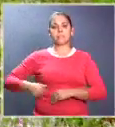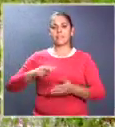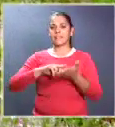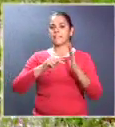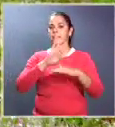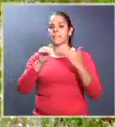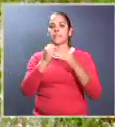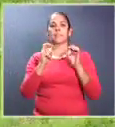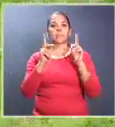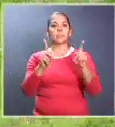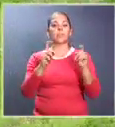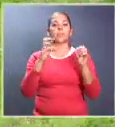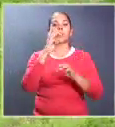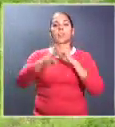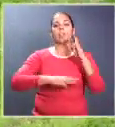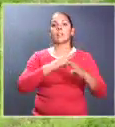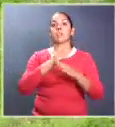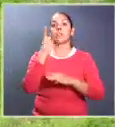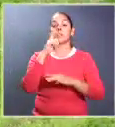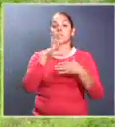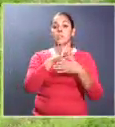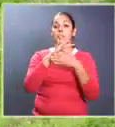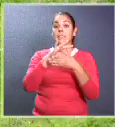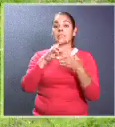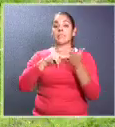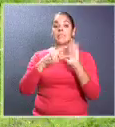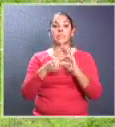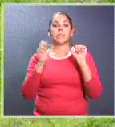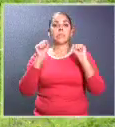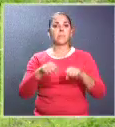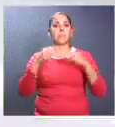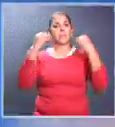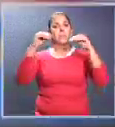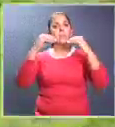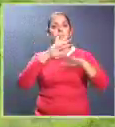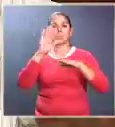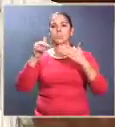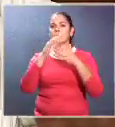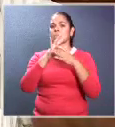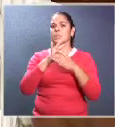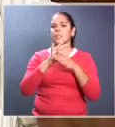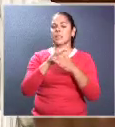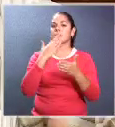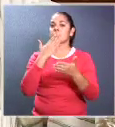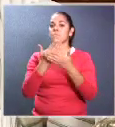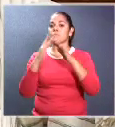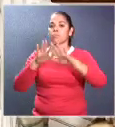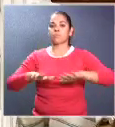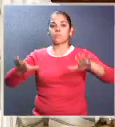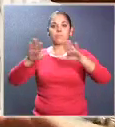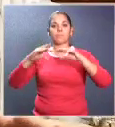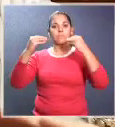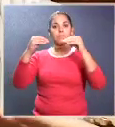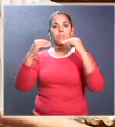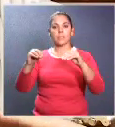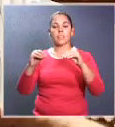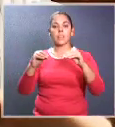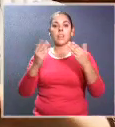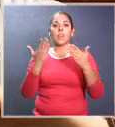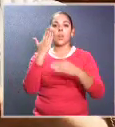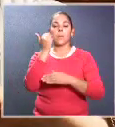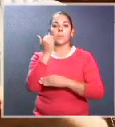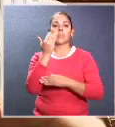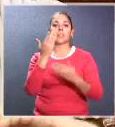abrir el mercado chino para la carne significaría poder vender toda la carne que queramos en un mercado bueno. Es un mercado que